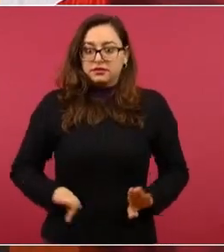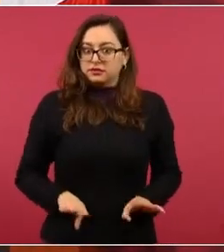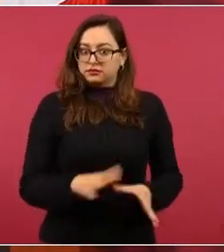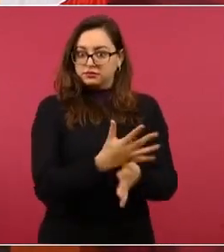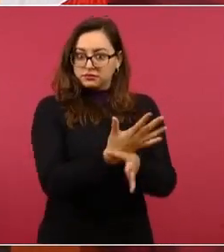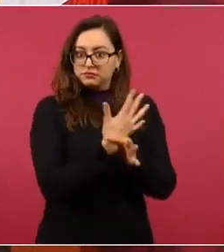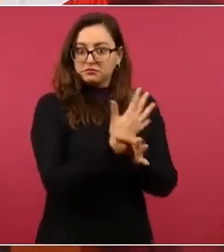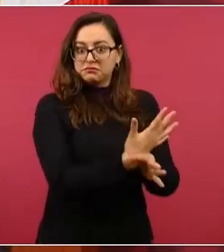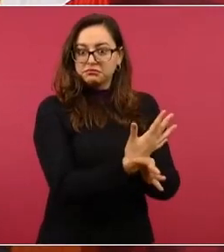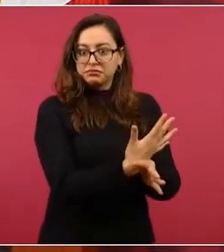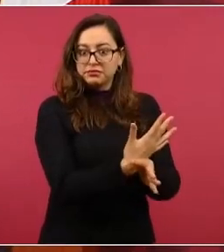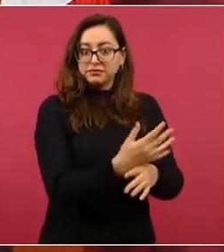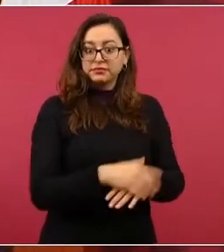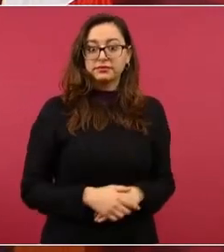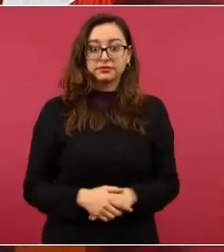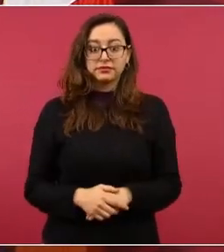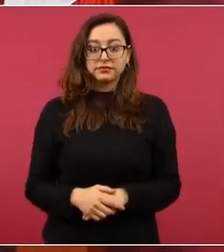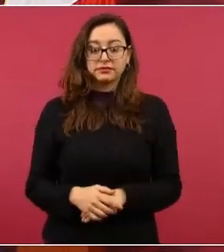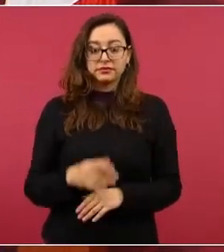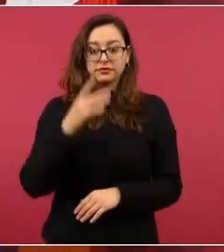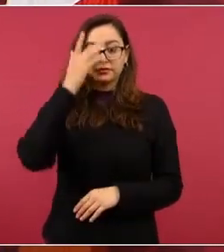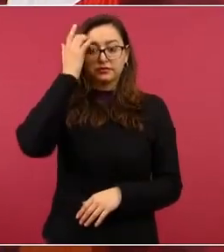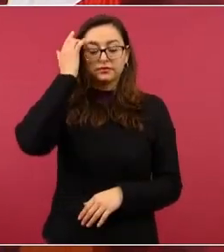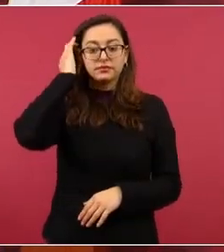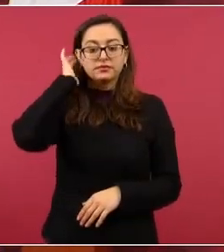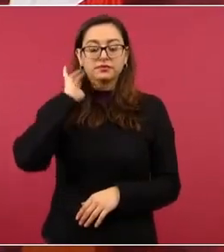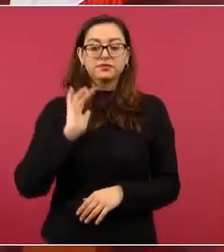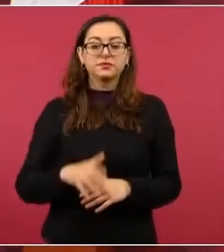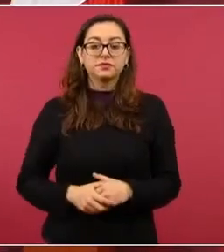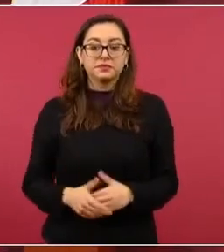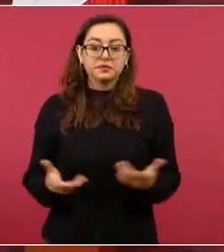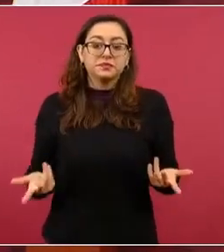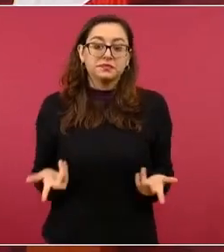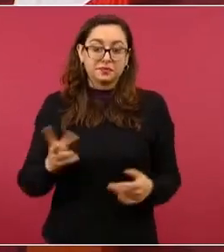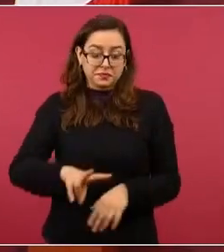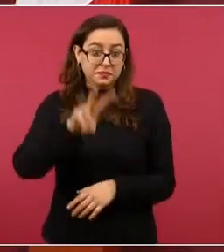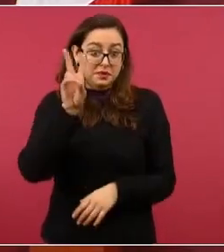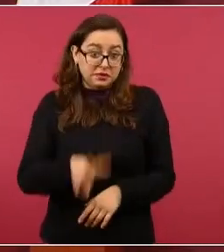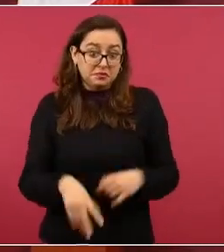Y pues ahí están los hechos.